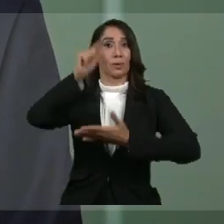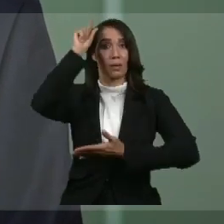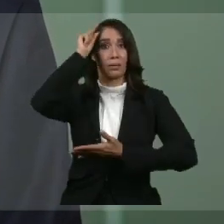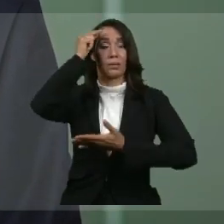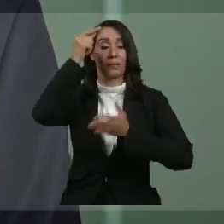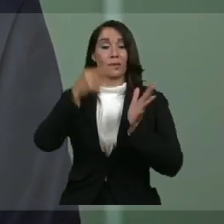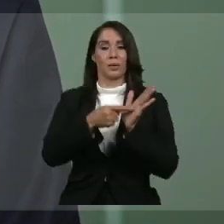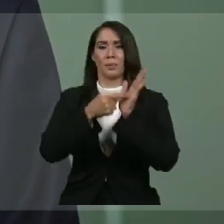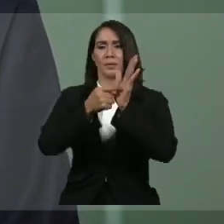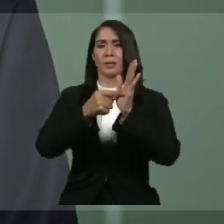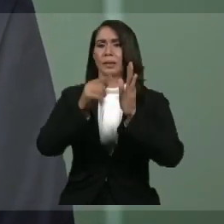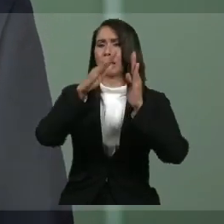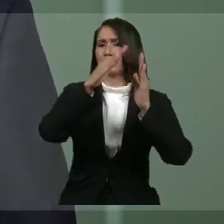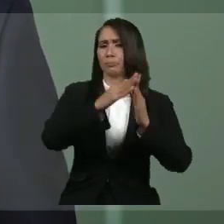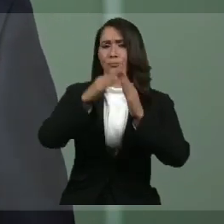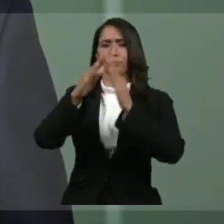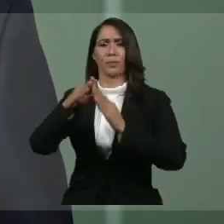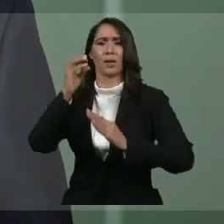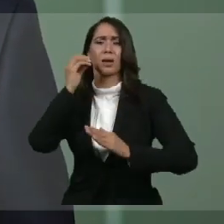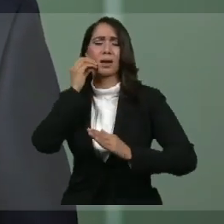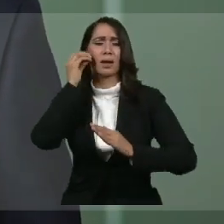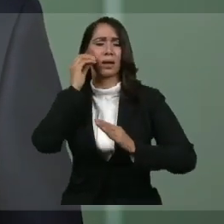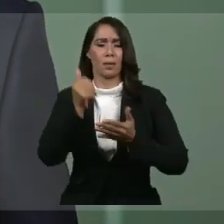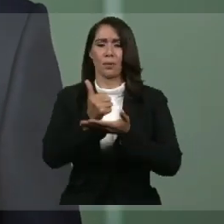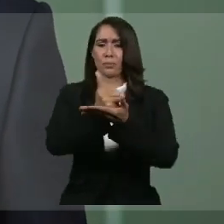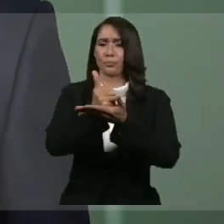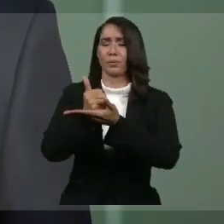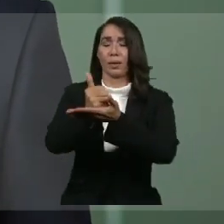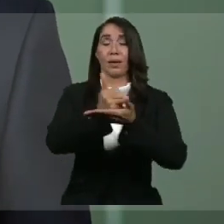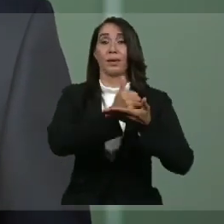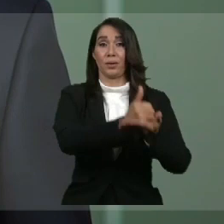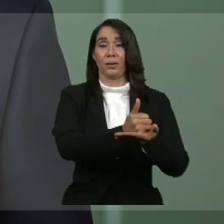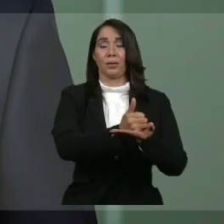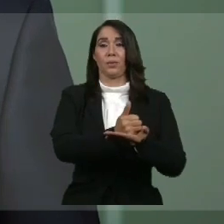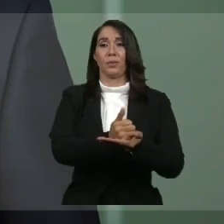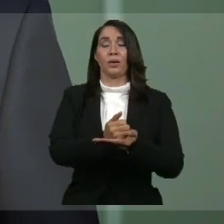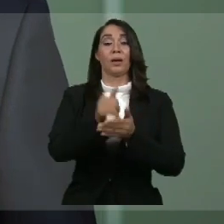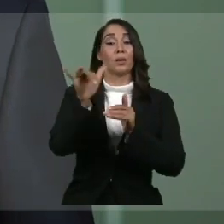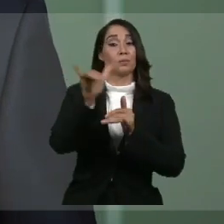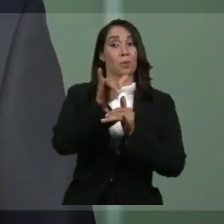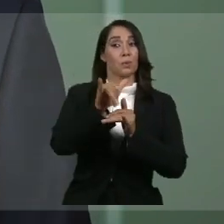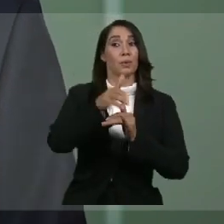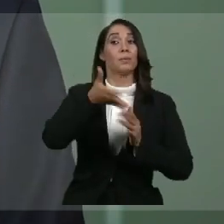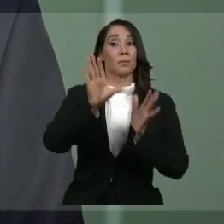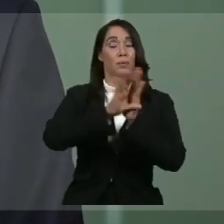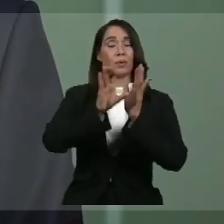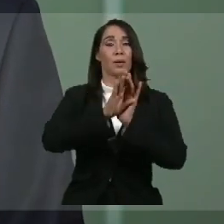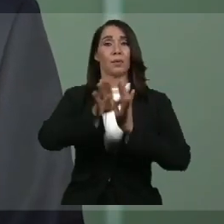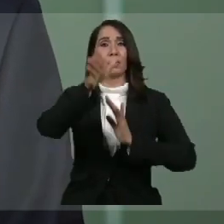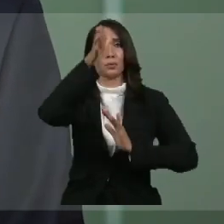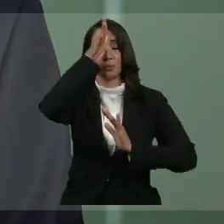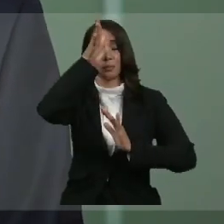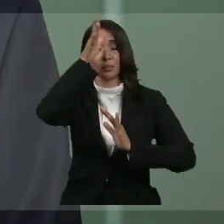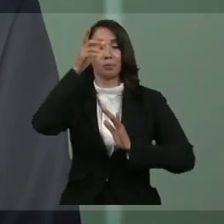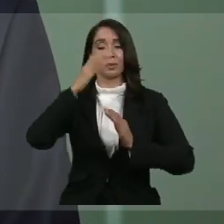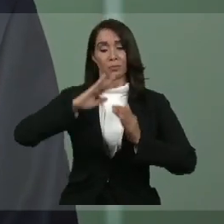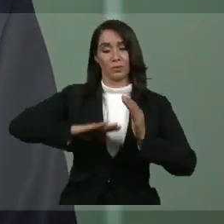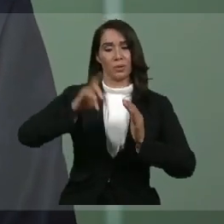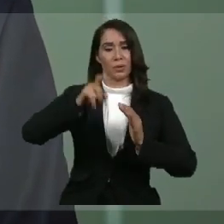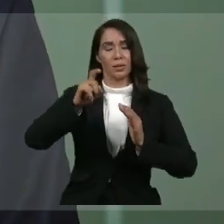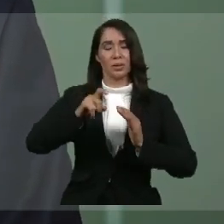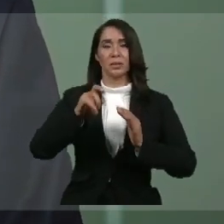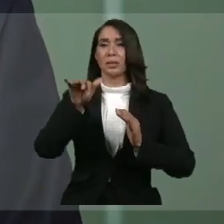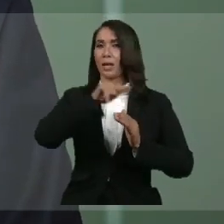presente en cada lugar del país, como debe estarlo un padre cuando sus hijos lo necesitan. Y